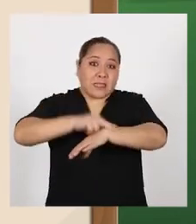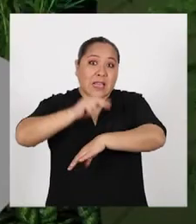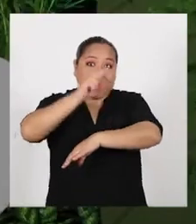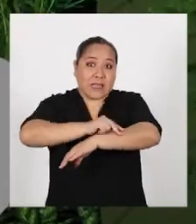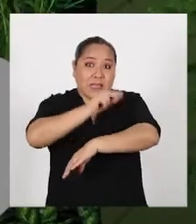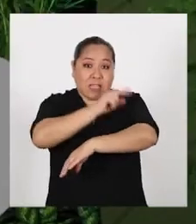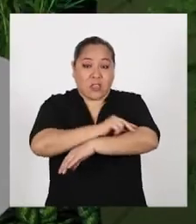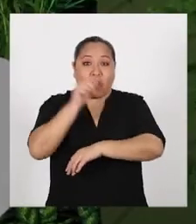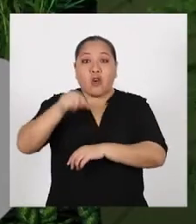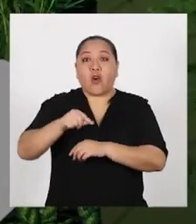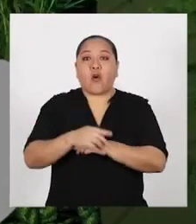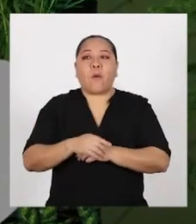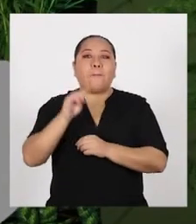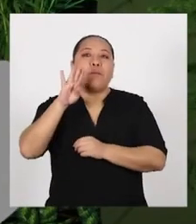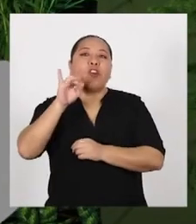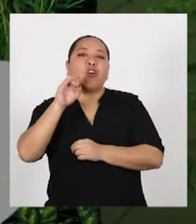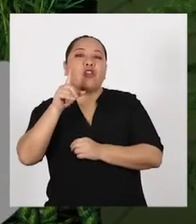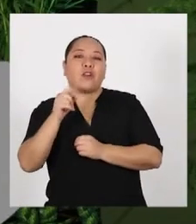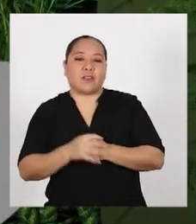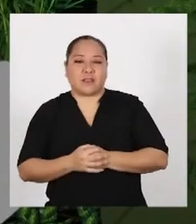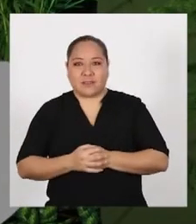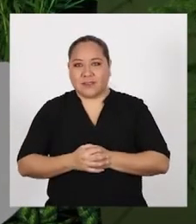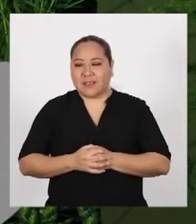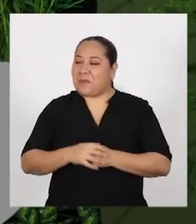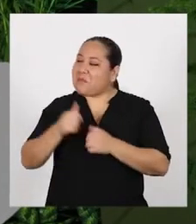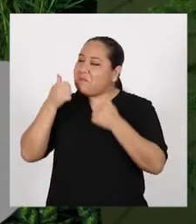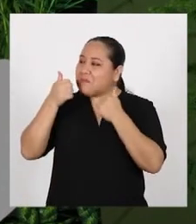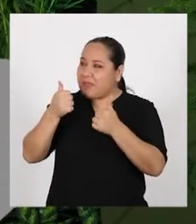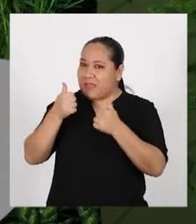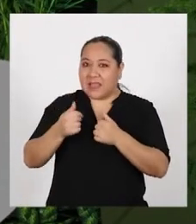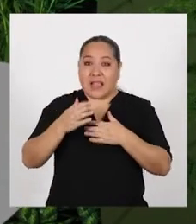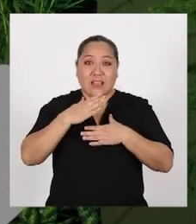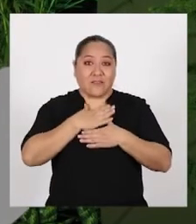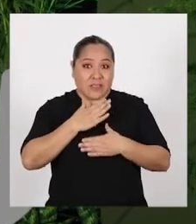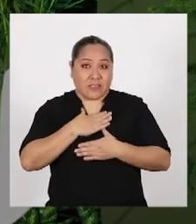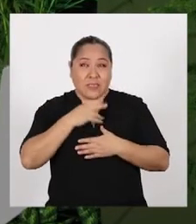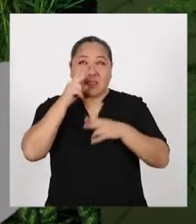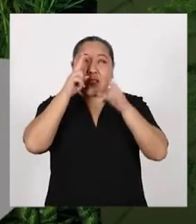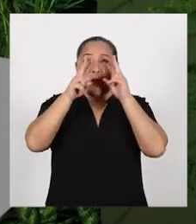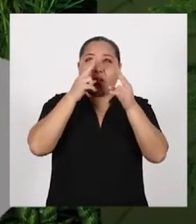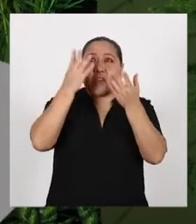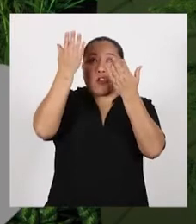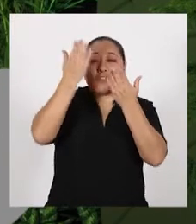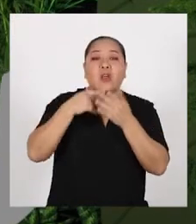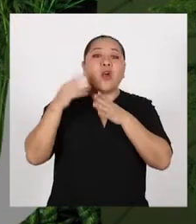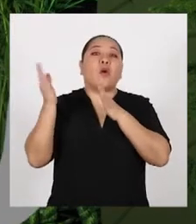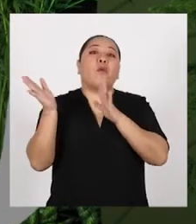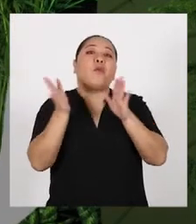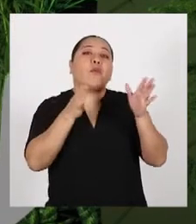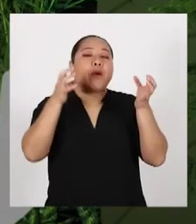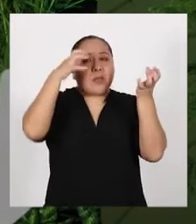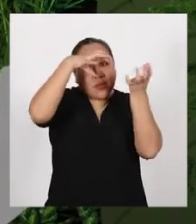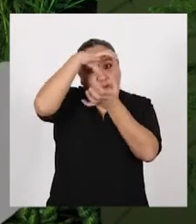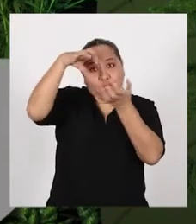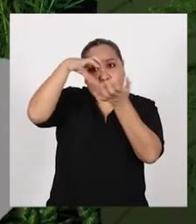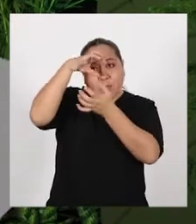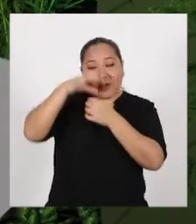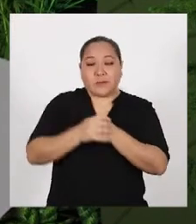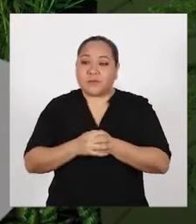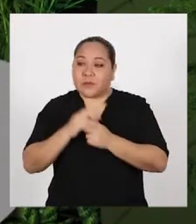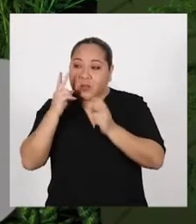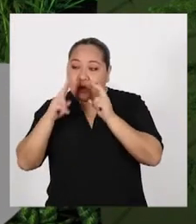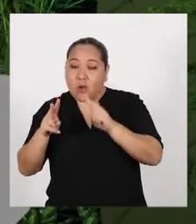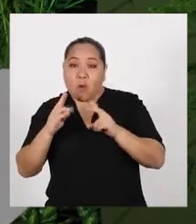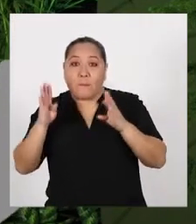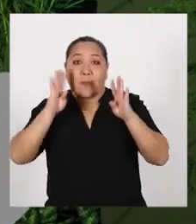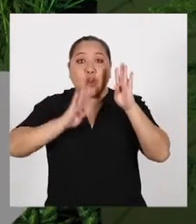¡Bien! Ustedes son geniales Así es Las señales físicas son las que nos comunican el viento y las nubes